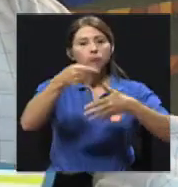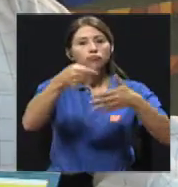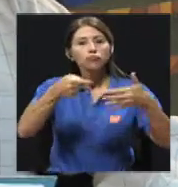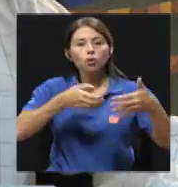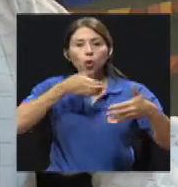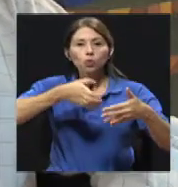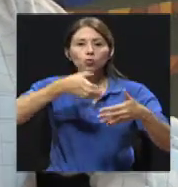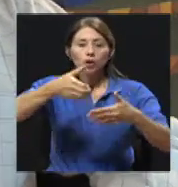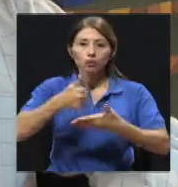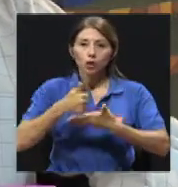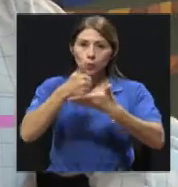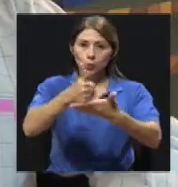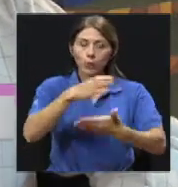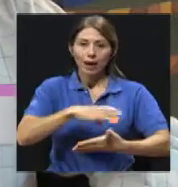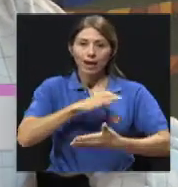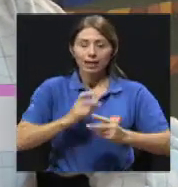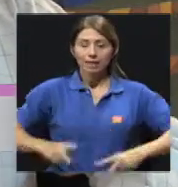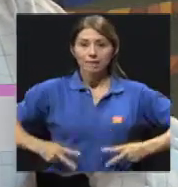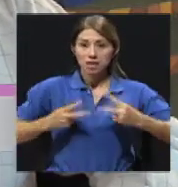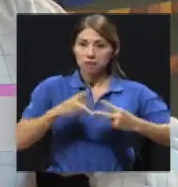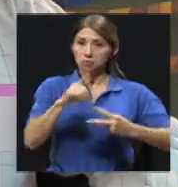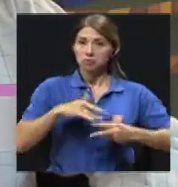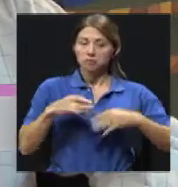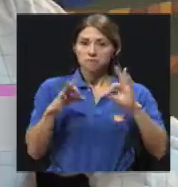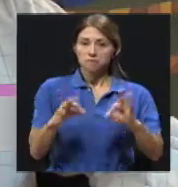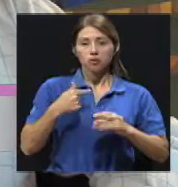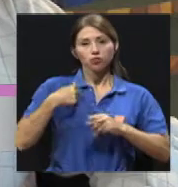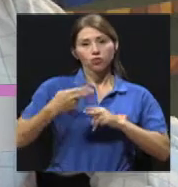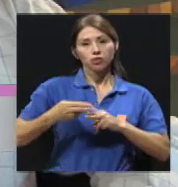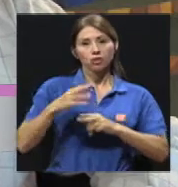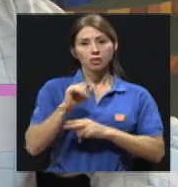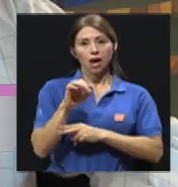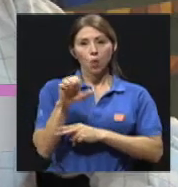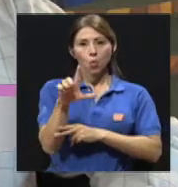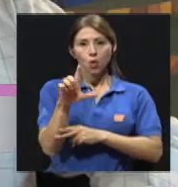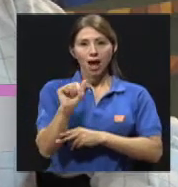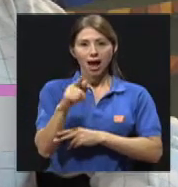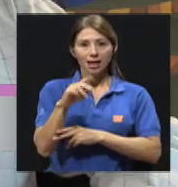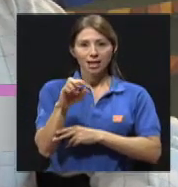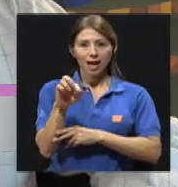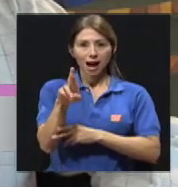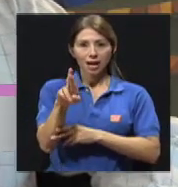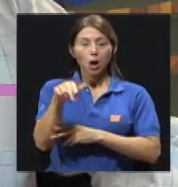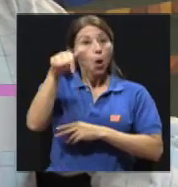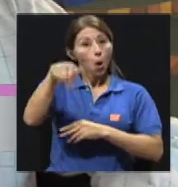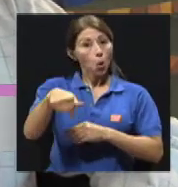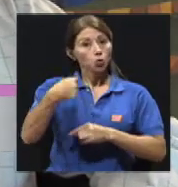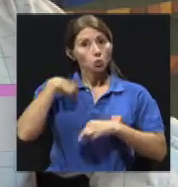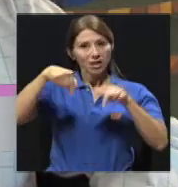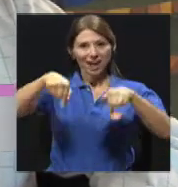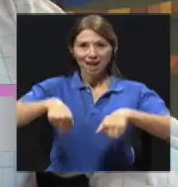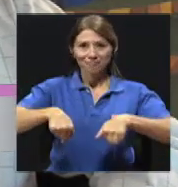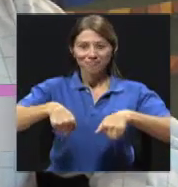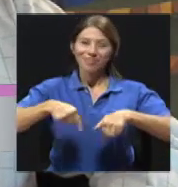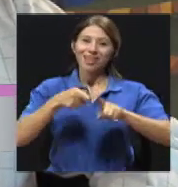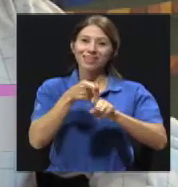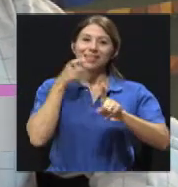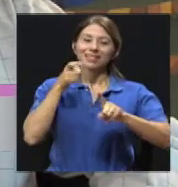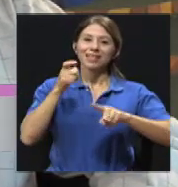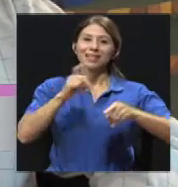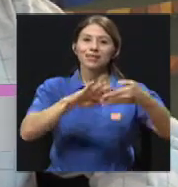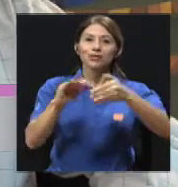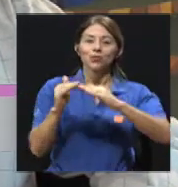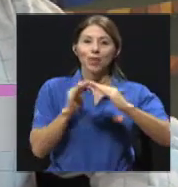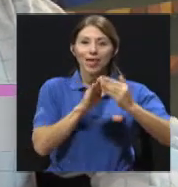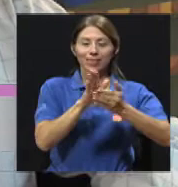a su calidad de vida y a su bienestar. Soy Saúl Aguilar y el día de hoy les estaré acompañando acá, desde la Ciudad de la Investigación de la